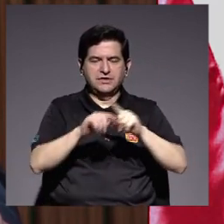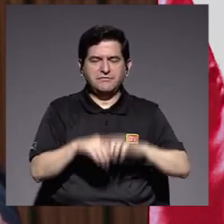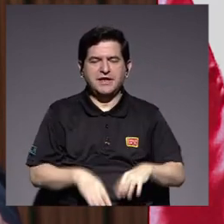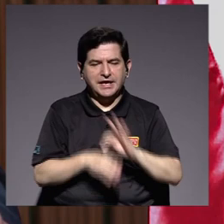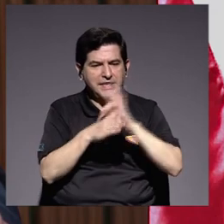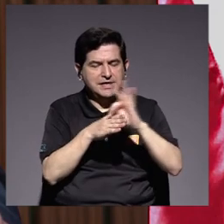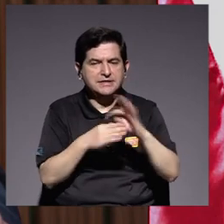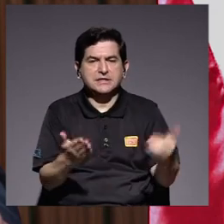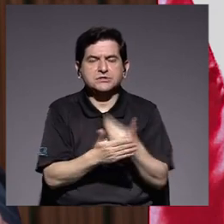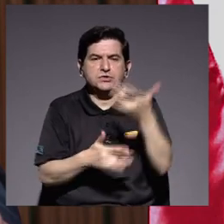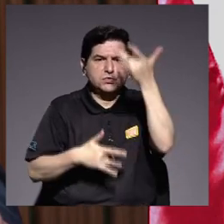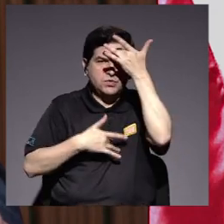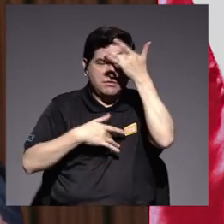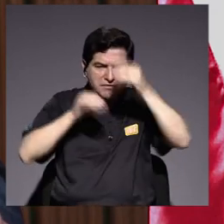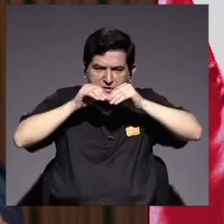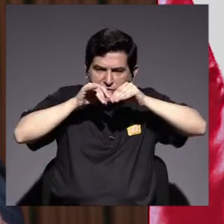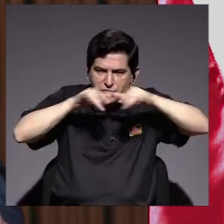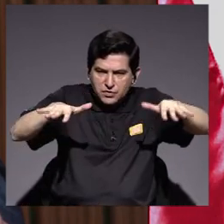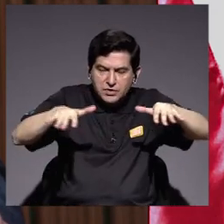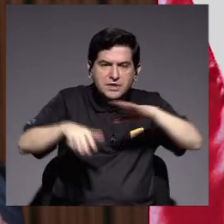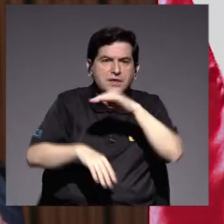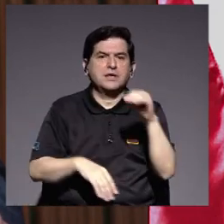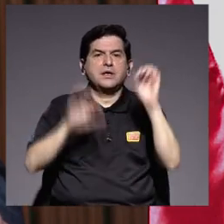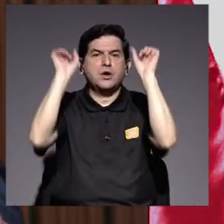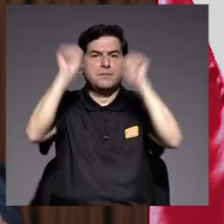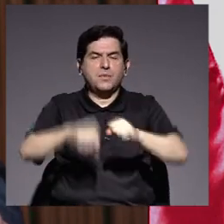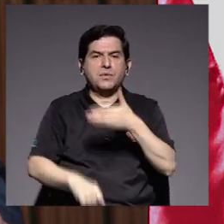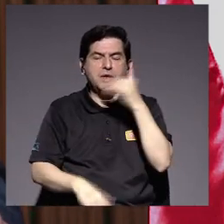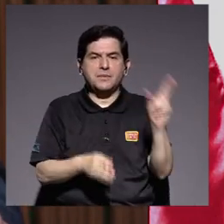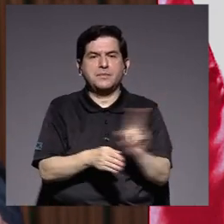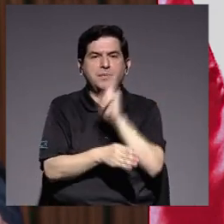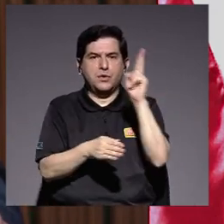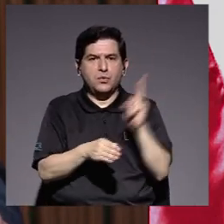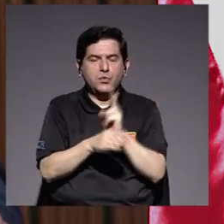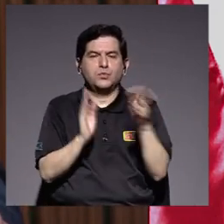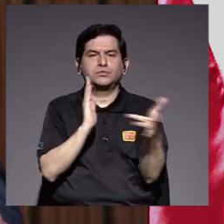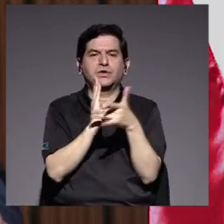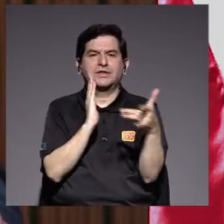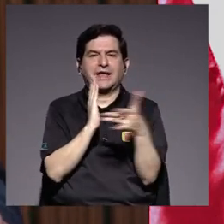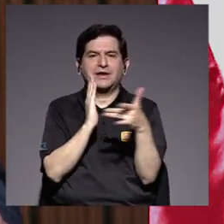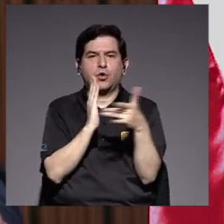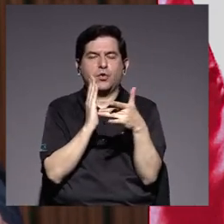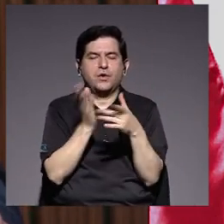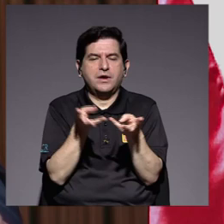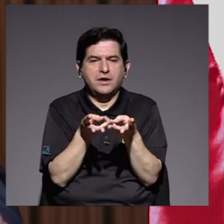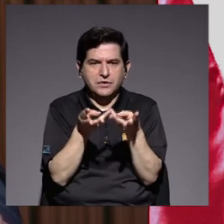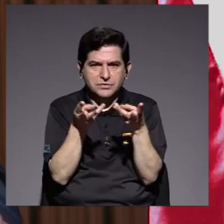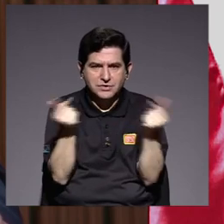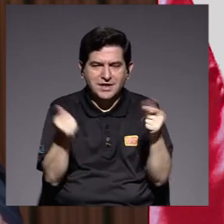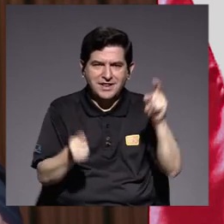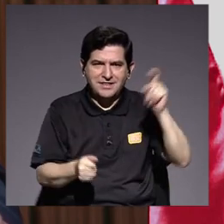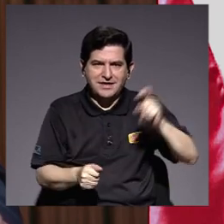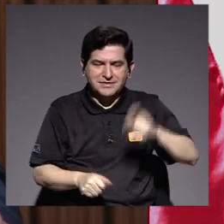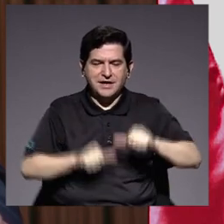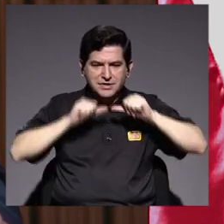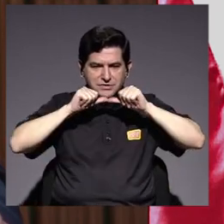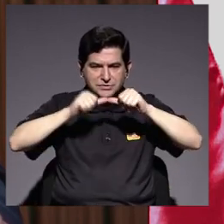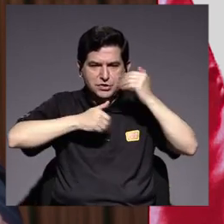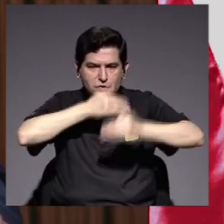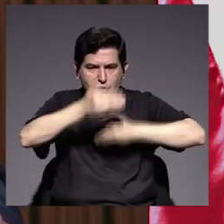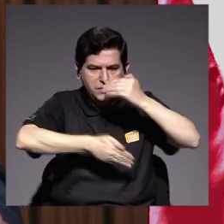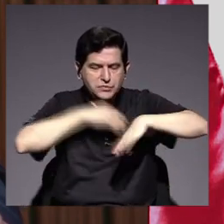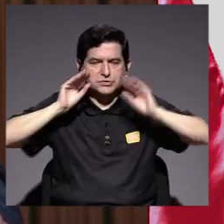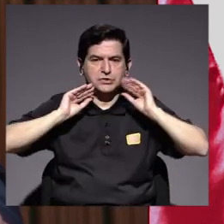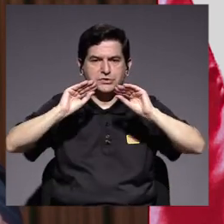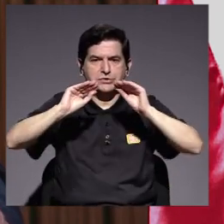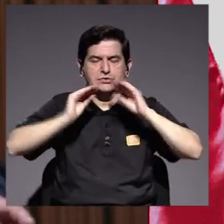nueva enfermedad que transmite e incluso para hacer el mejor uso posible de la tecnología para solventar la necesidad de continuar los procesos